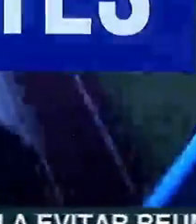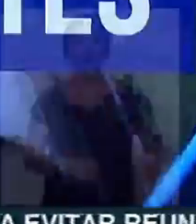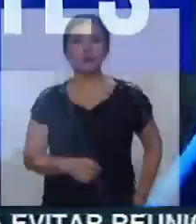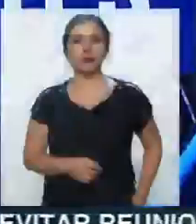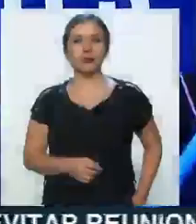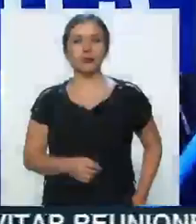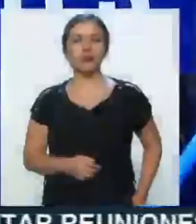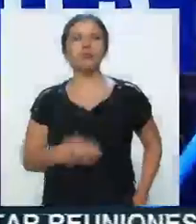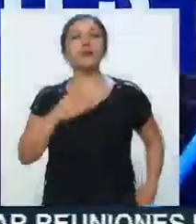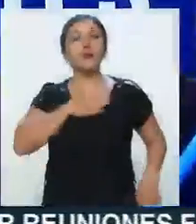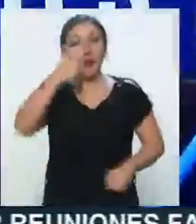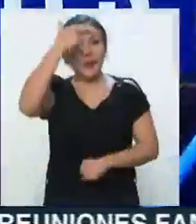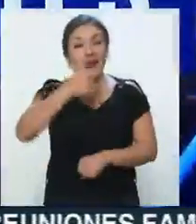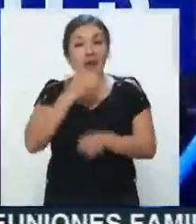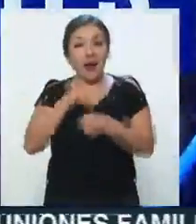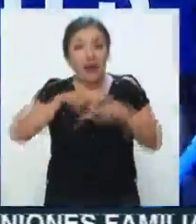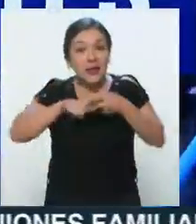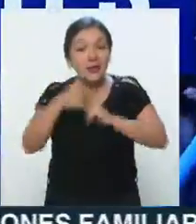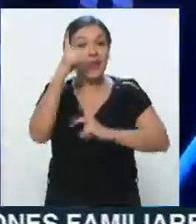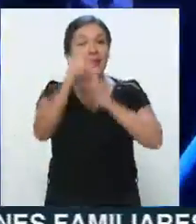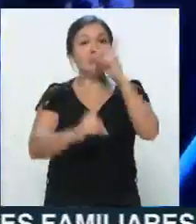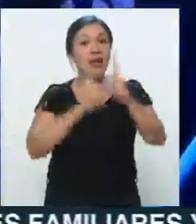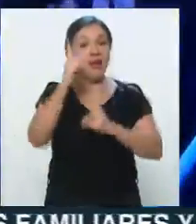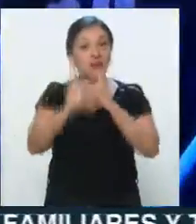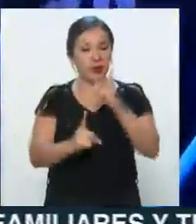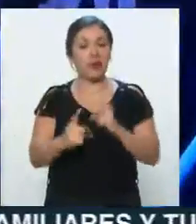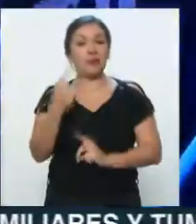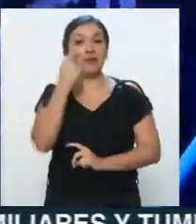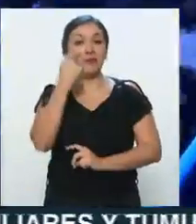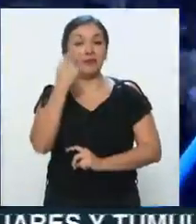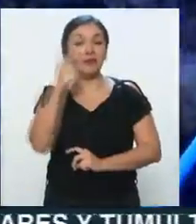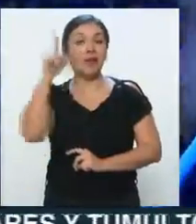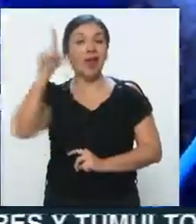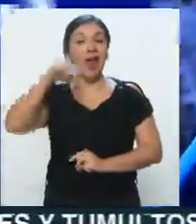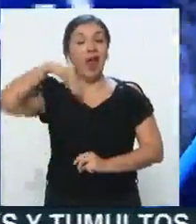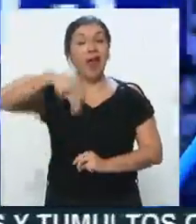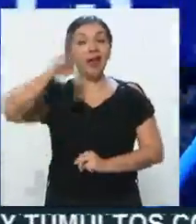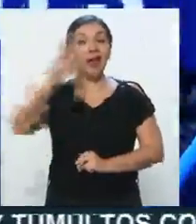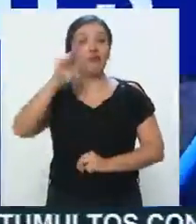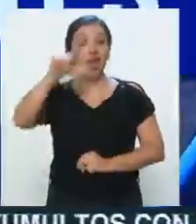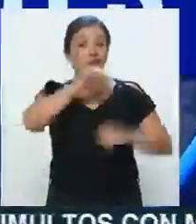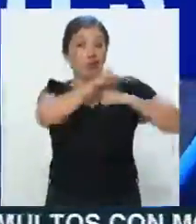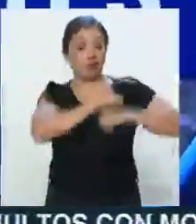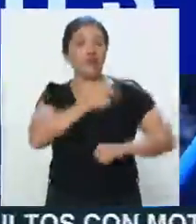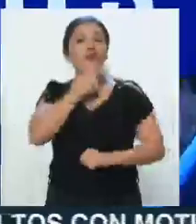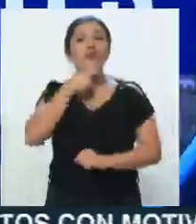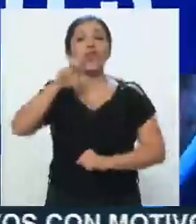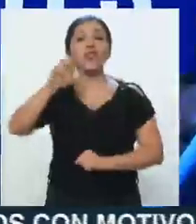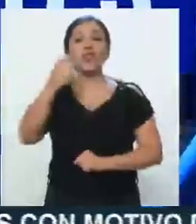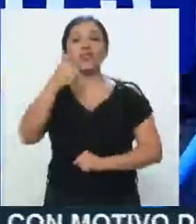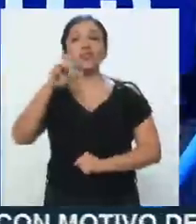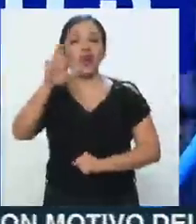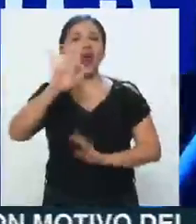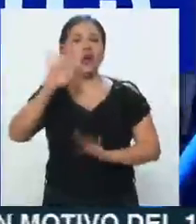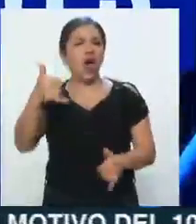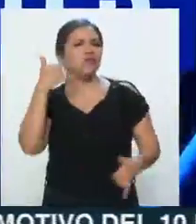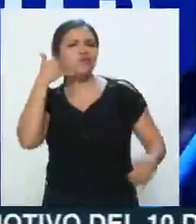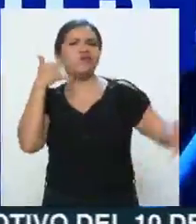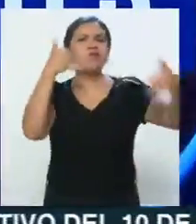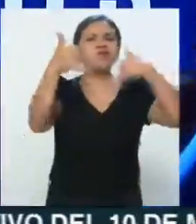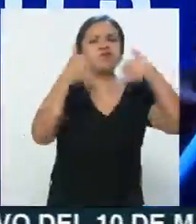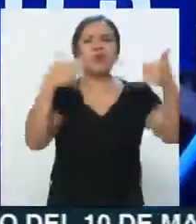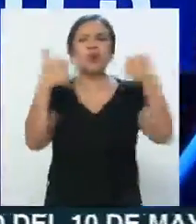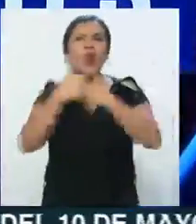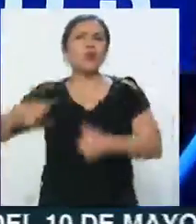Muy buenas noches, arrancamos la información deportiva, bueno, el comisionado de la NFL, Roger Goodell, se puso en contacto con gente del